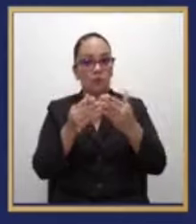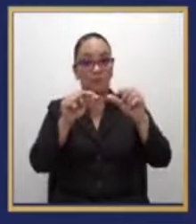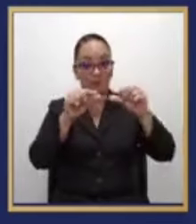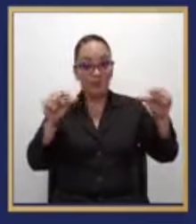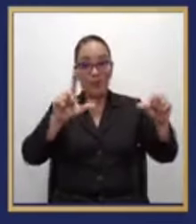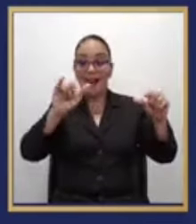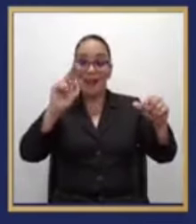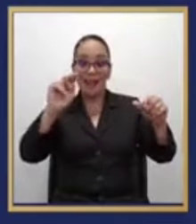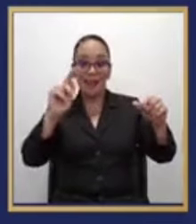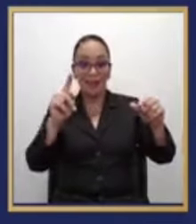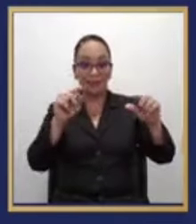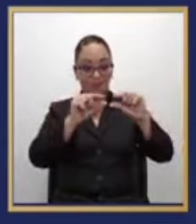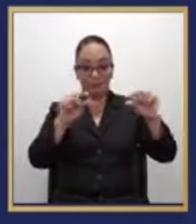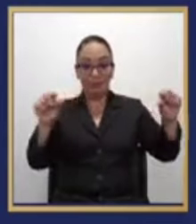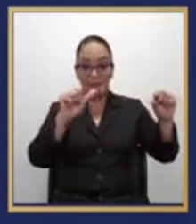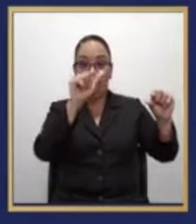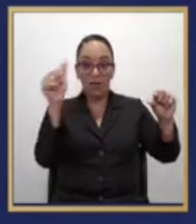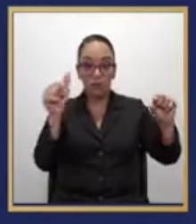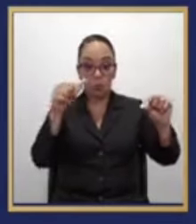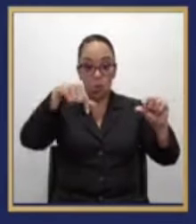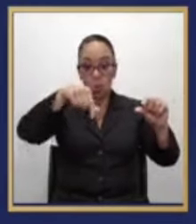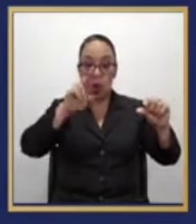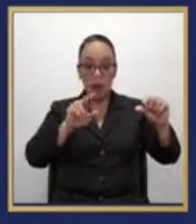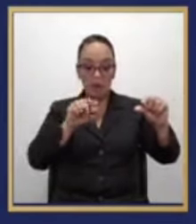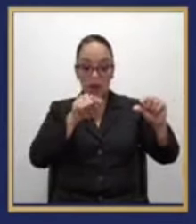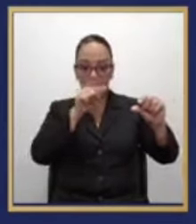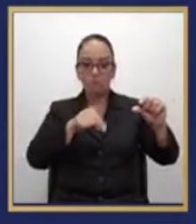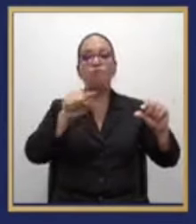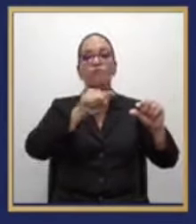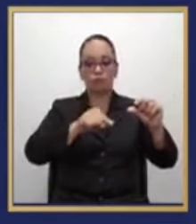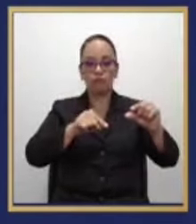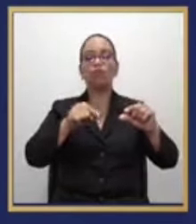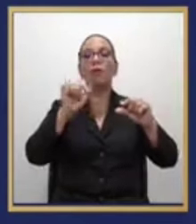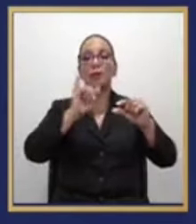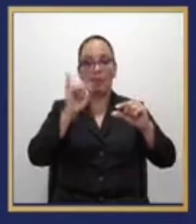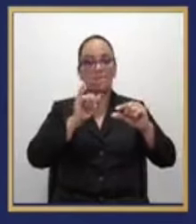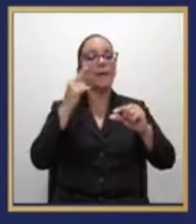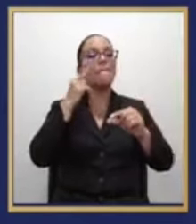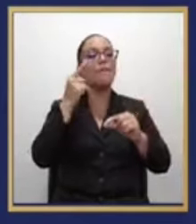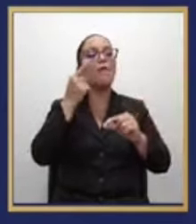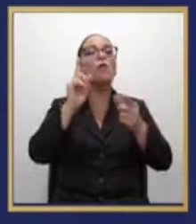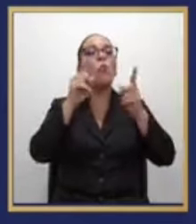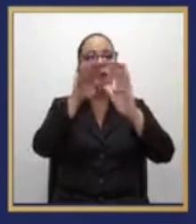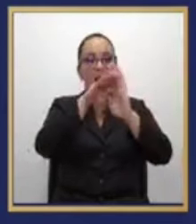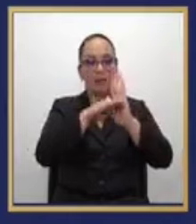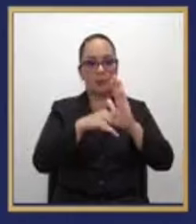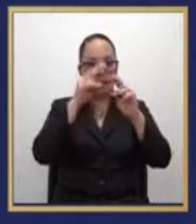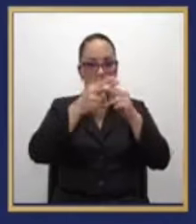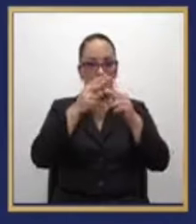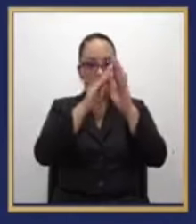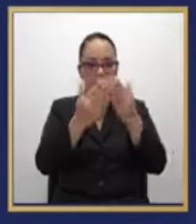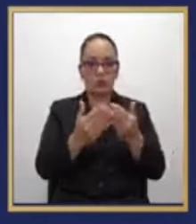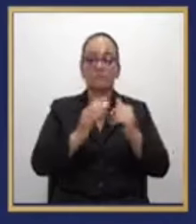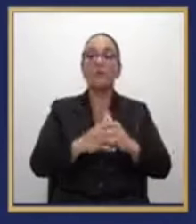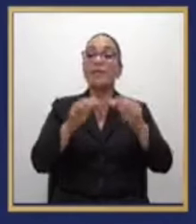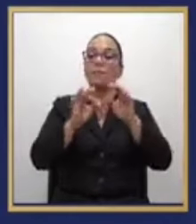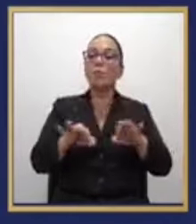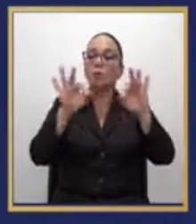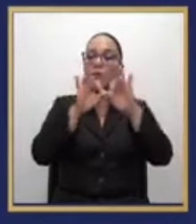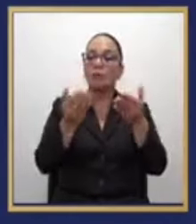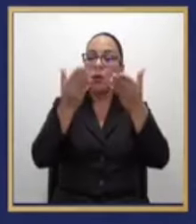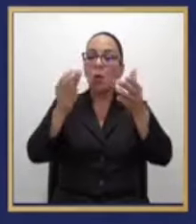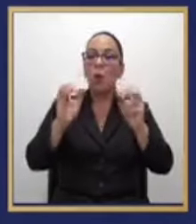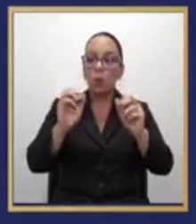está justamente con el QR que se puede escanear. Qué importante es darle la oportunidad,